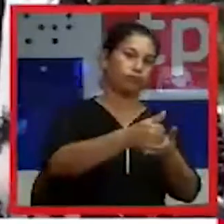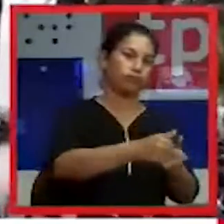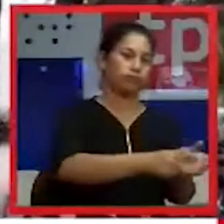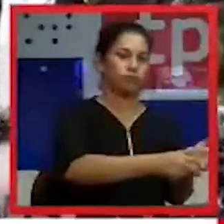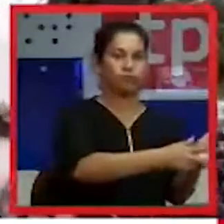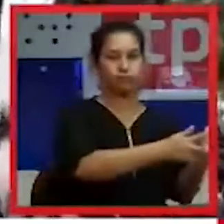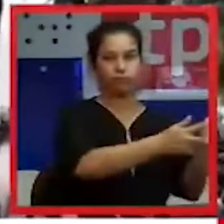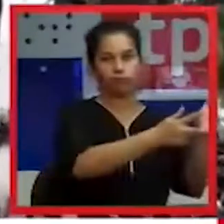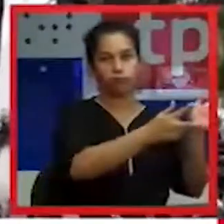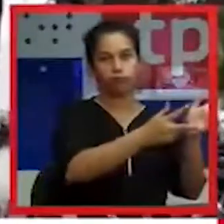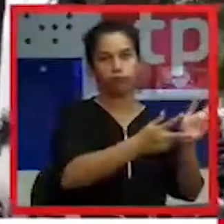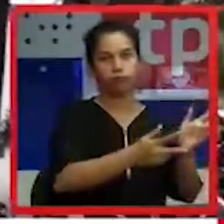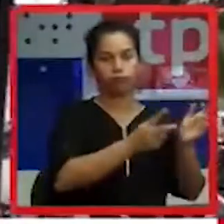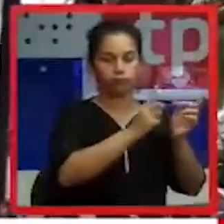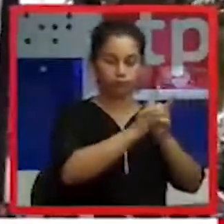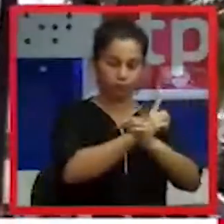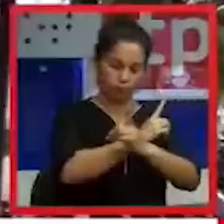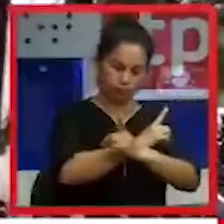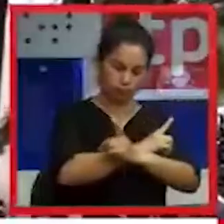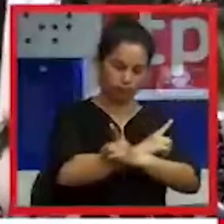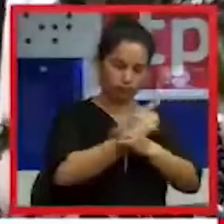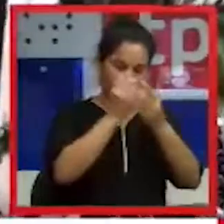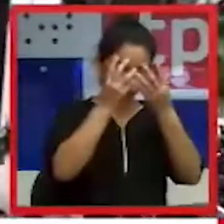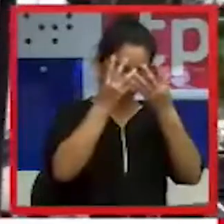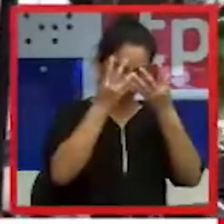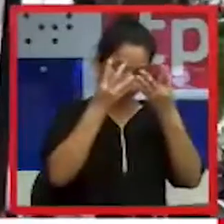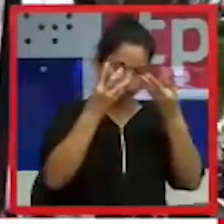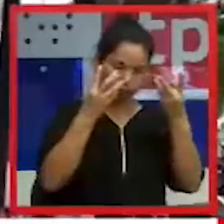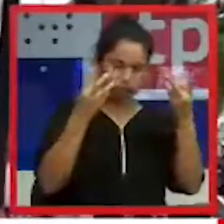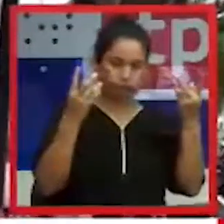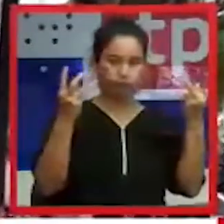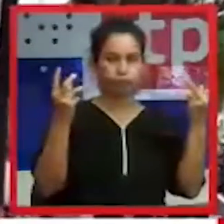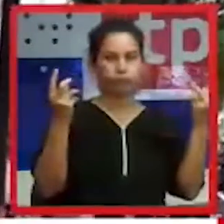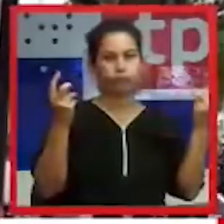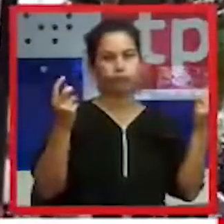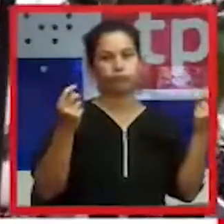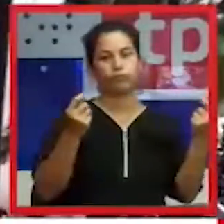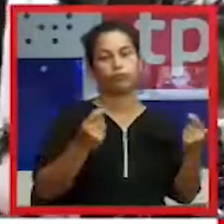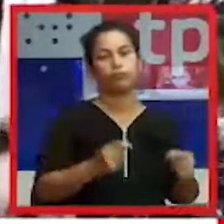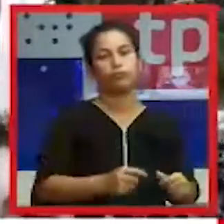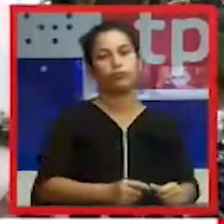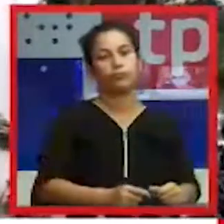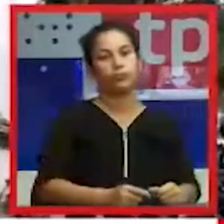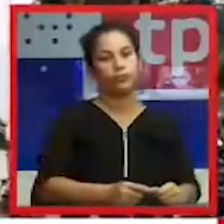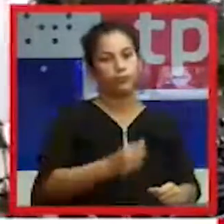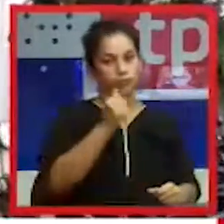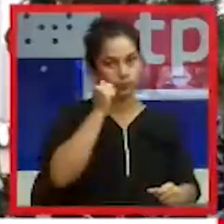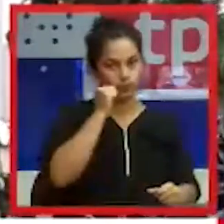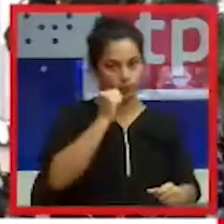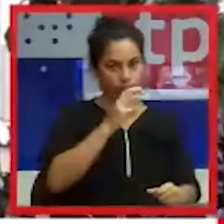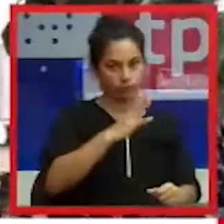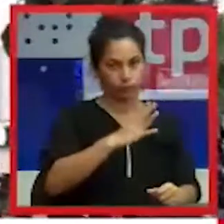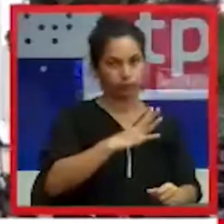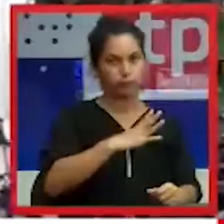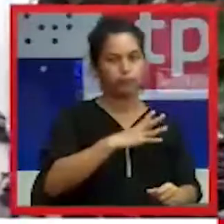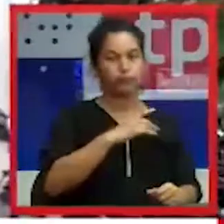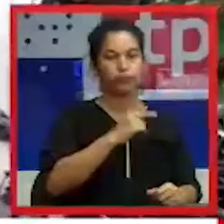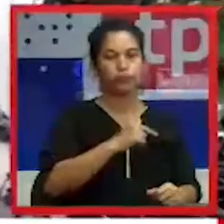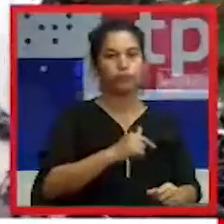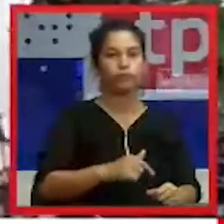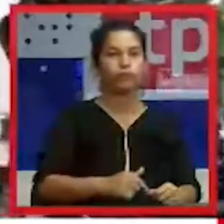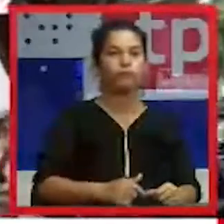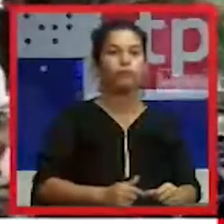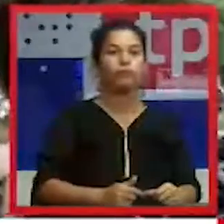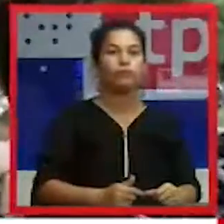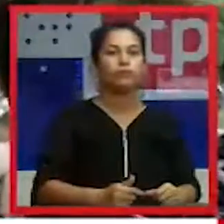hacer que descanse la señorita, porque estaba en muy mal estado a consecuencia de la ingesta de bebidas alcohólicas y tal vez